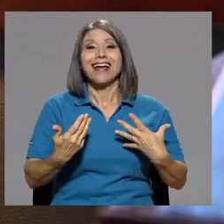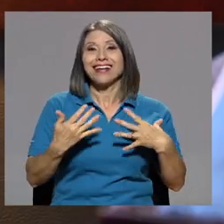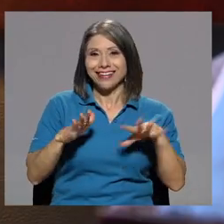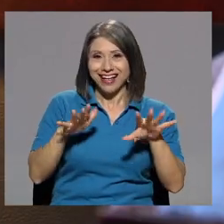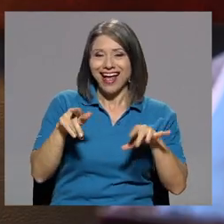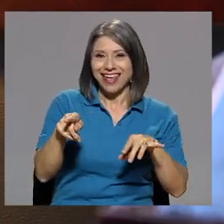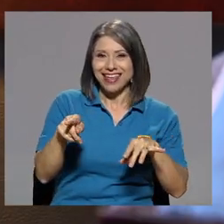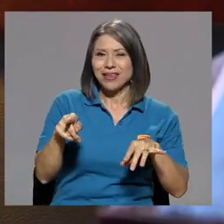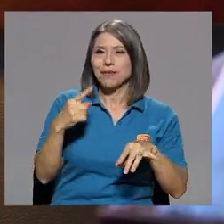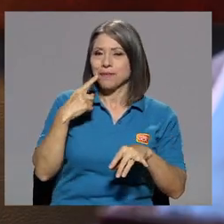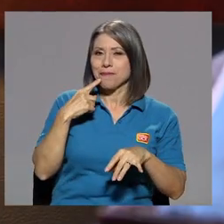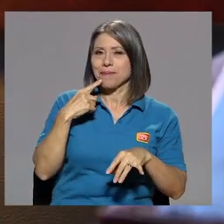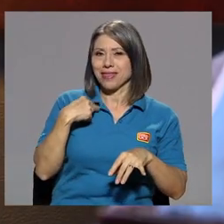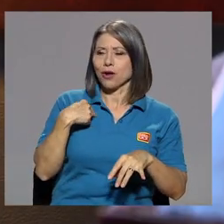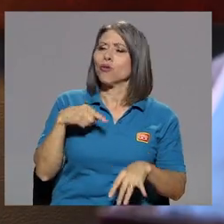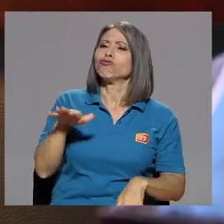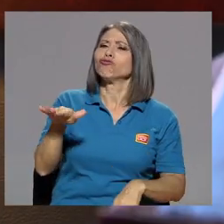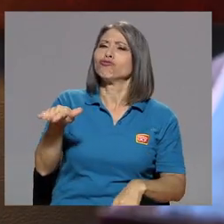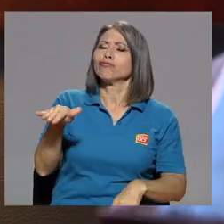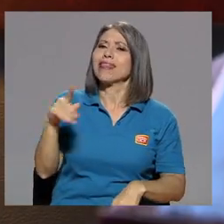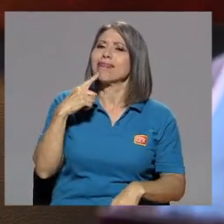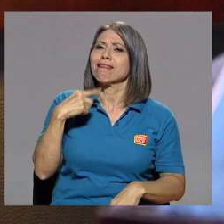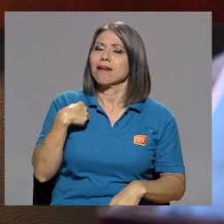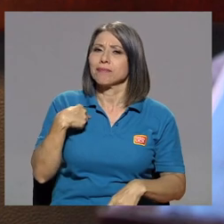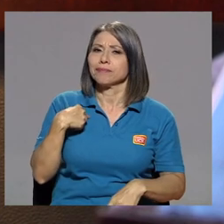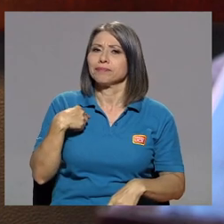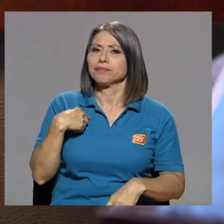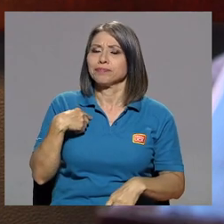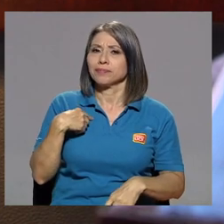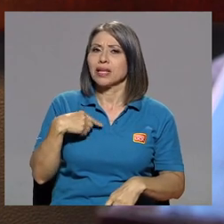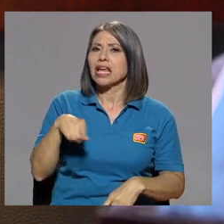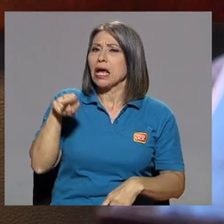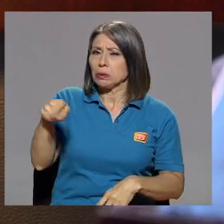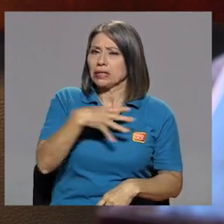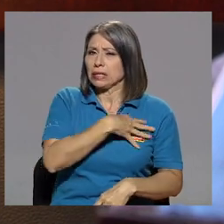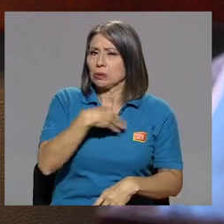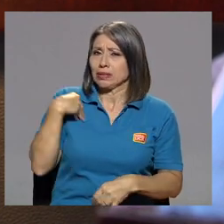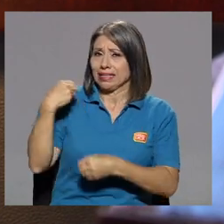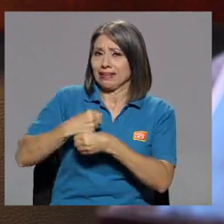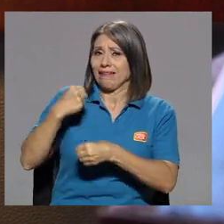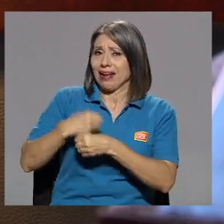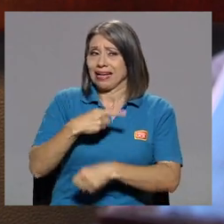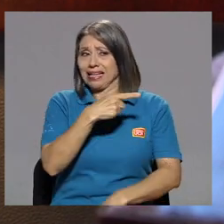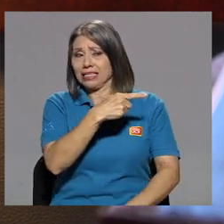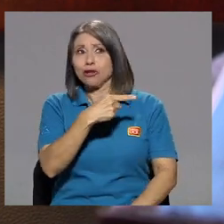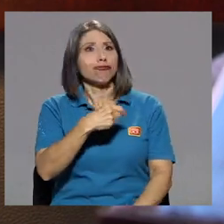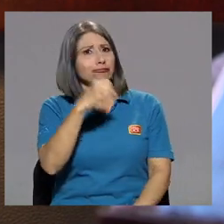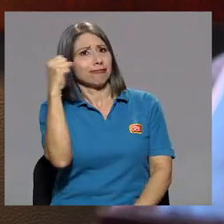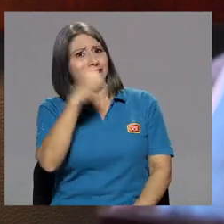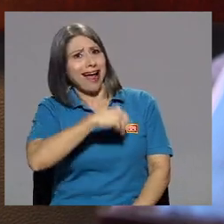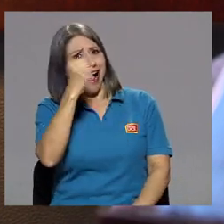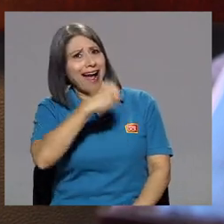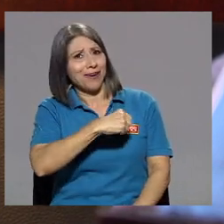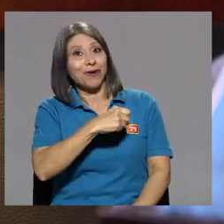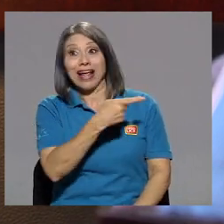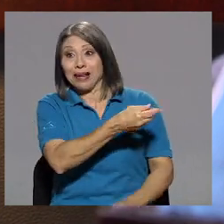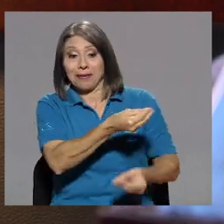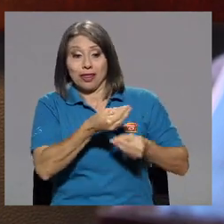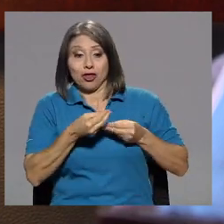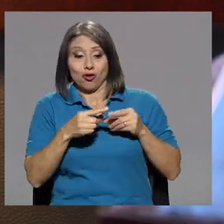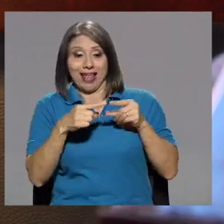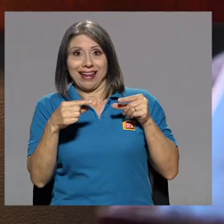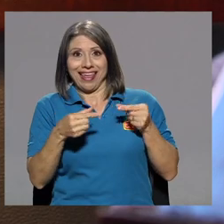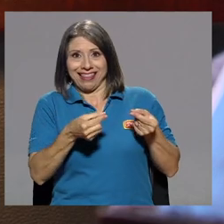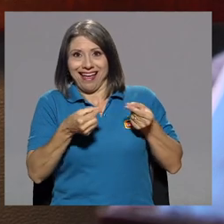Entonces ahí me dice, y dígame una cosa, ¿y a usted le gustaría trabajar? Y le digo, claro, me dejó la tarjeta.